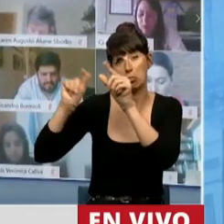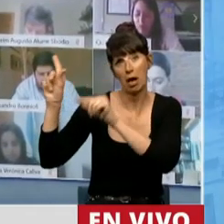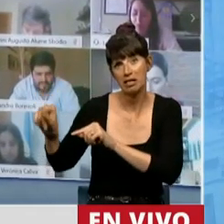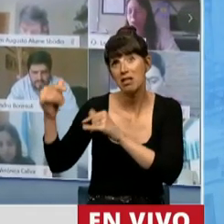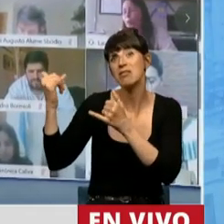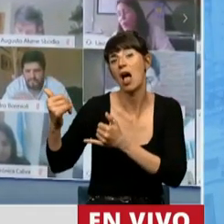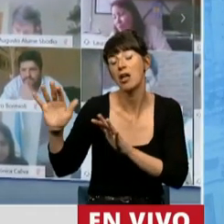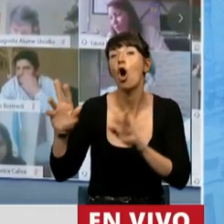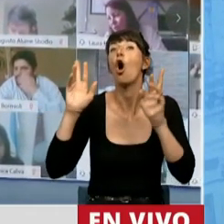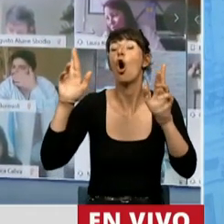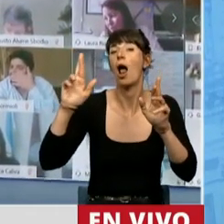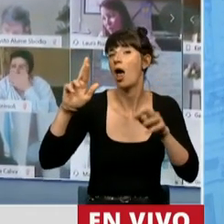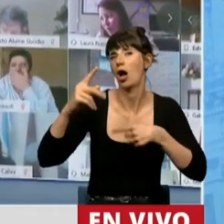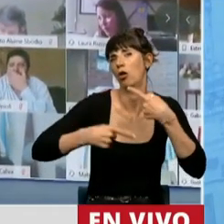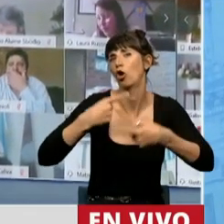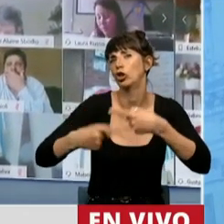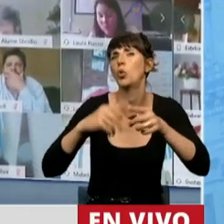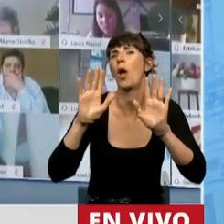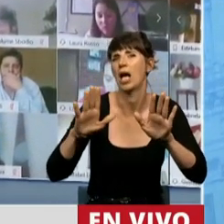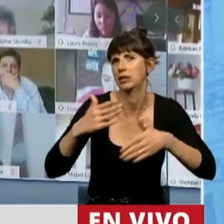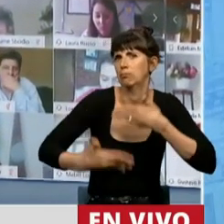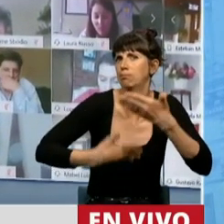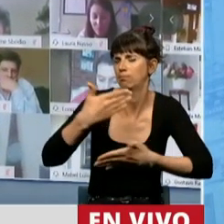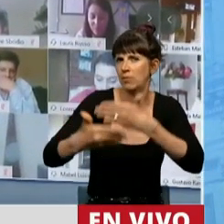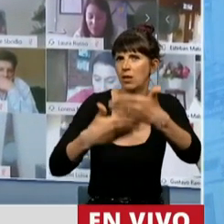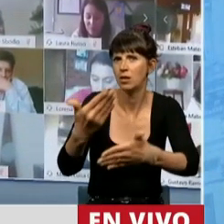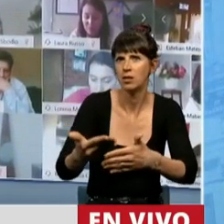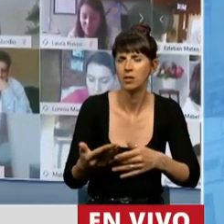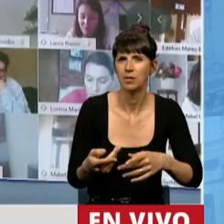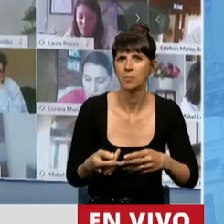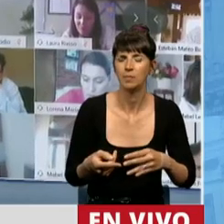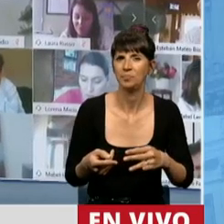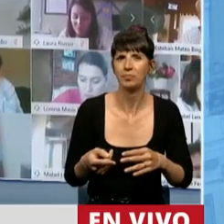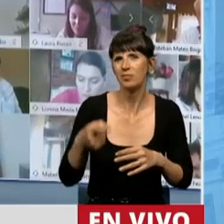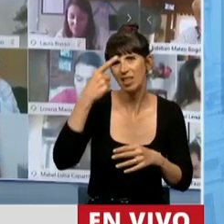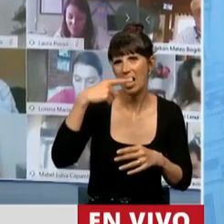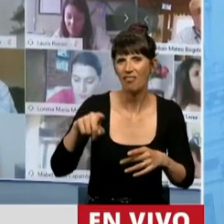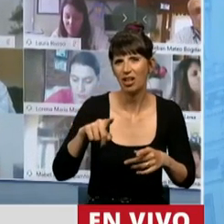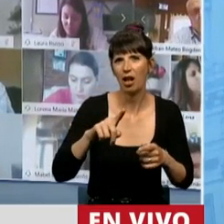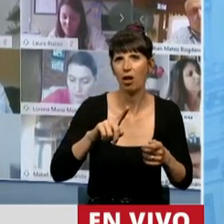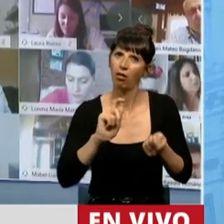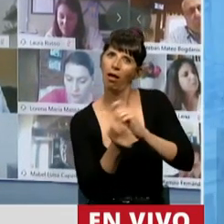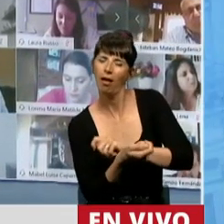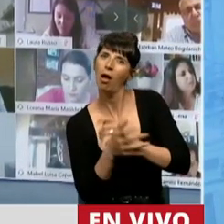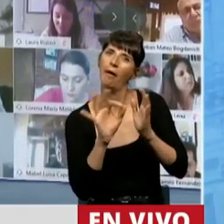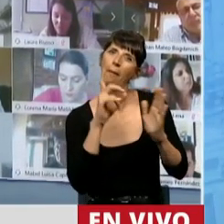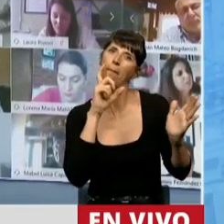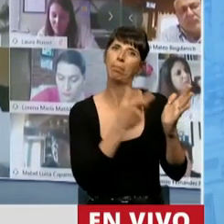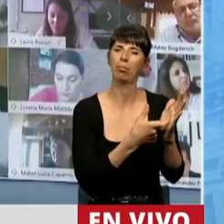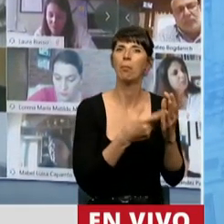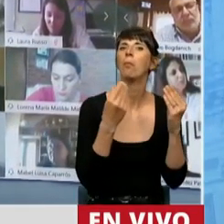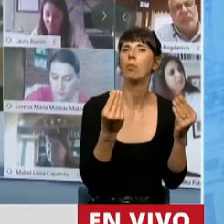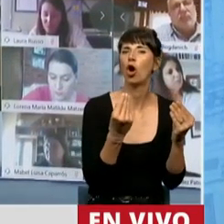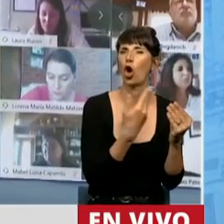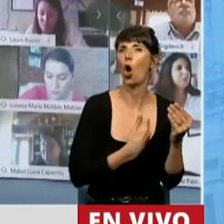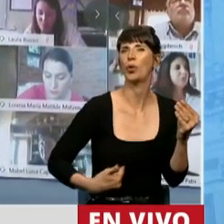siga funcionando a lo largo de los años y no se termine de tergiversar o violar por el poder de turno político